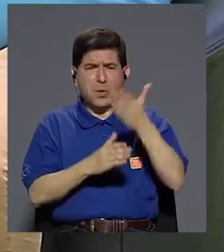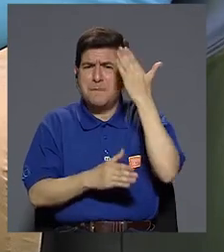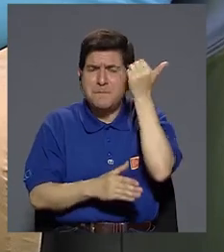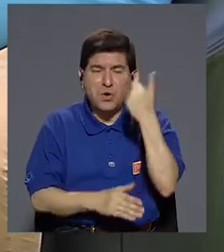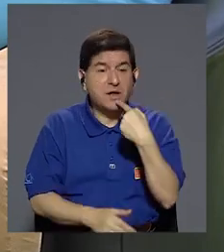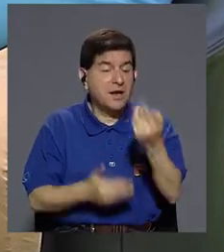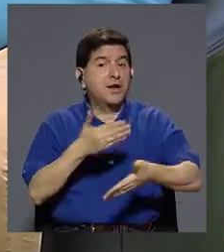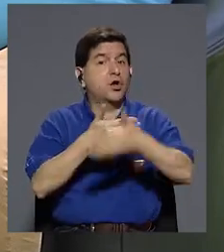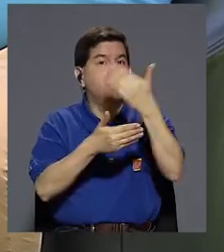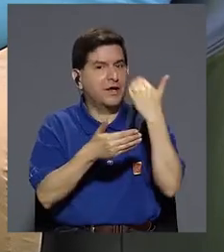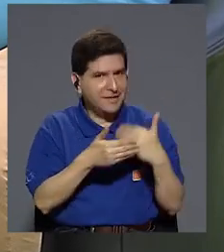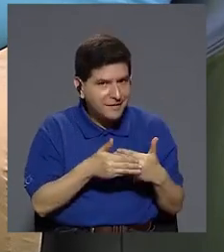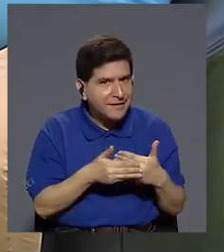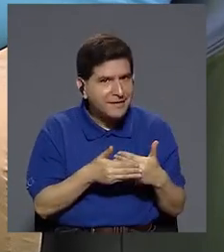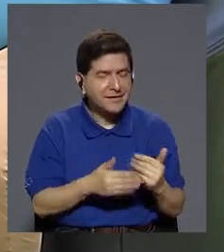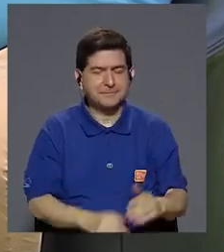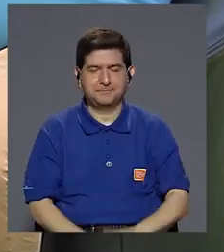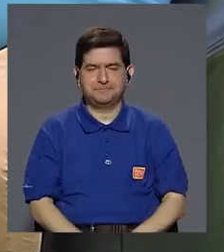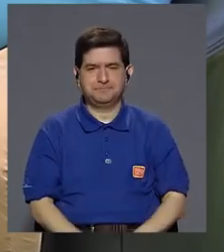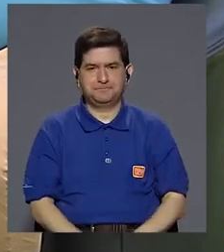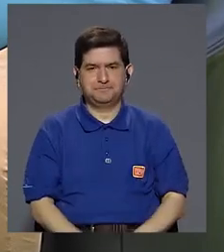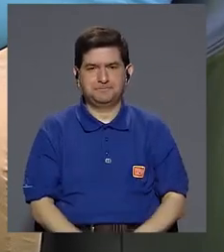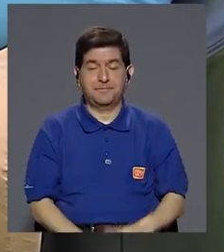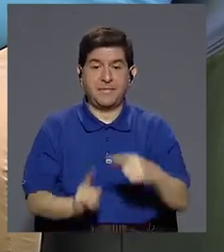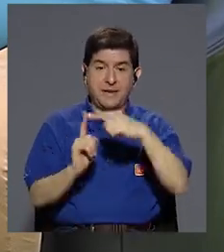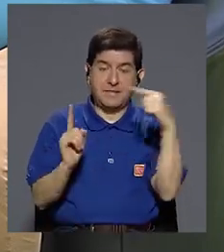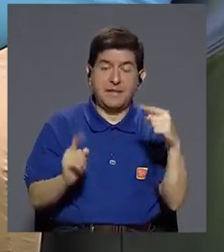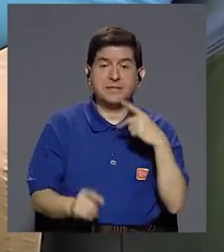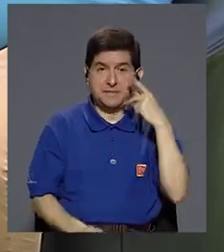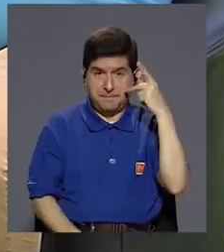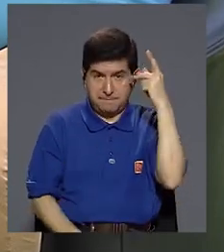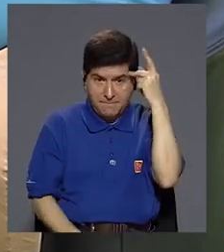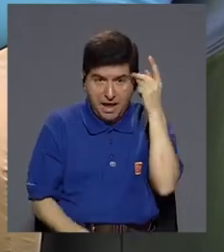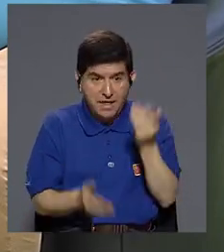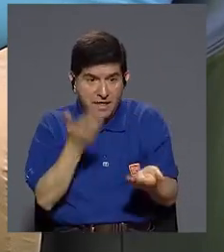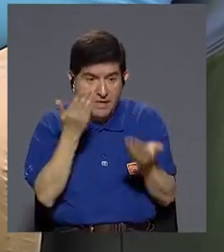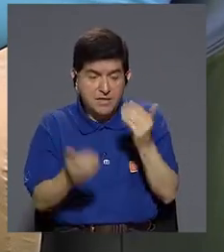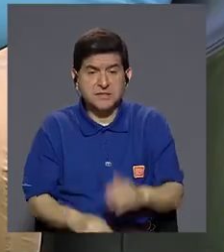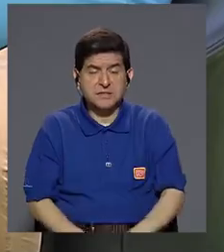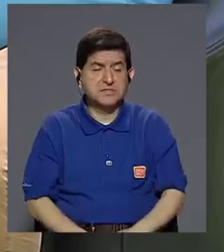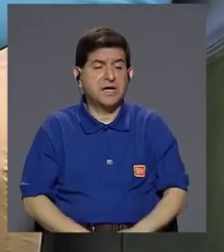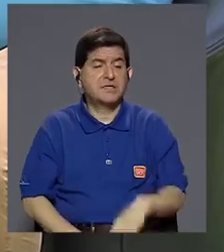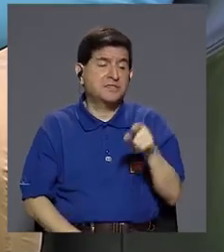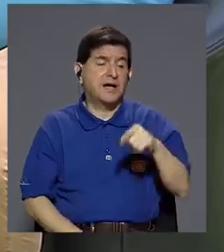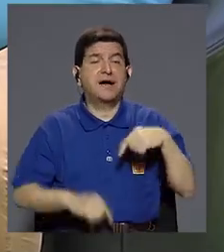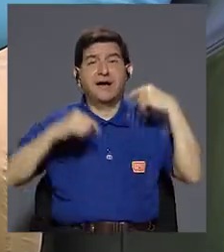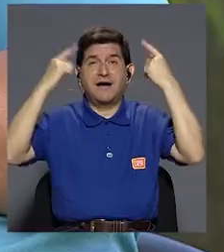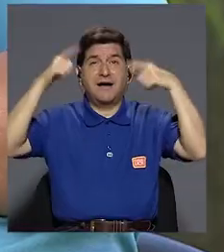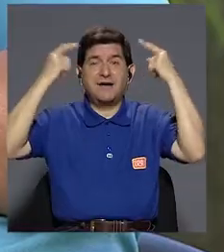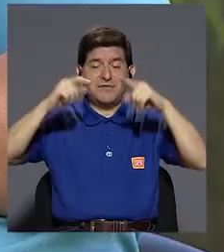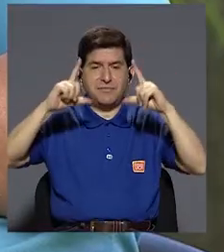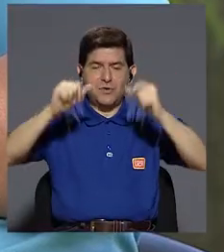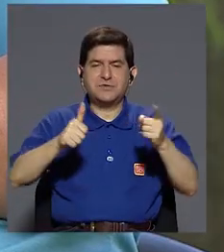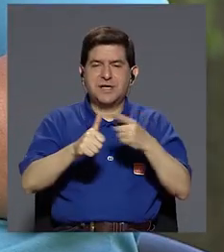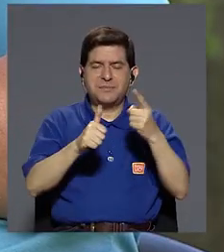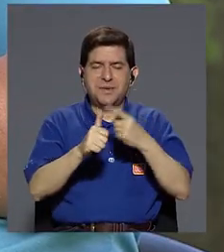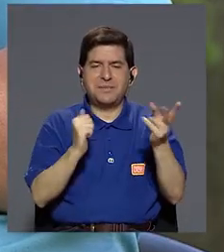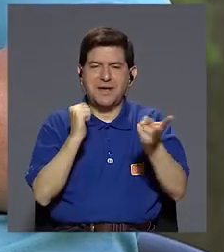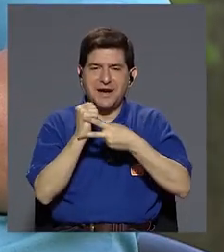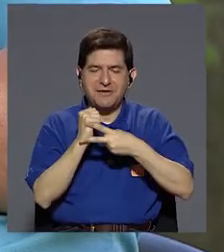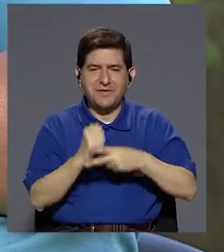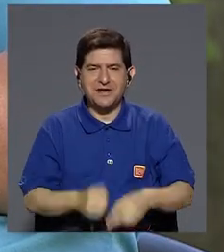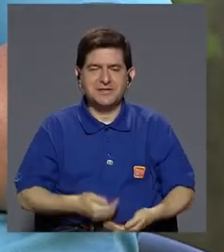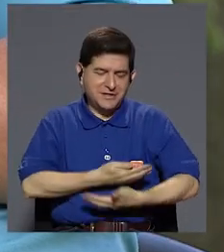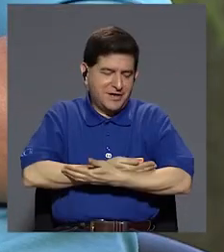lo que te mencionaba previamente? Bueno, desde los papás y mamás que pueden tomar la famosa foto del primer baño, ¿verdad?